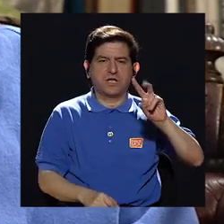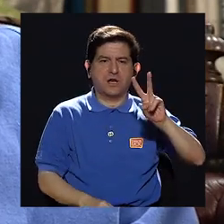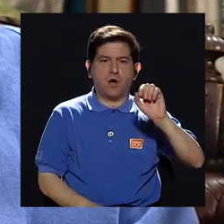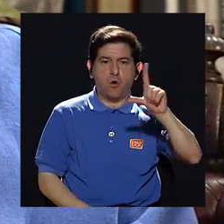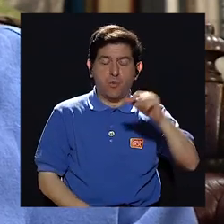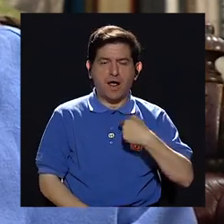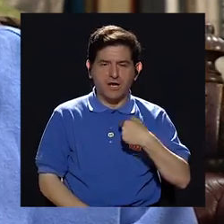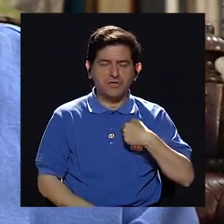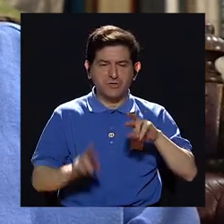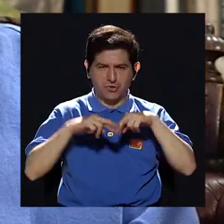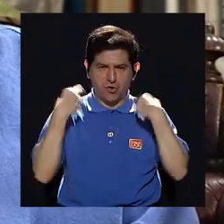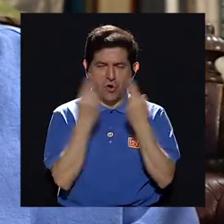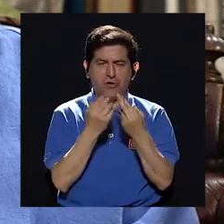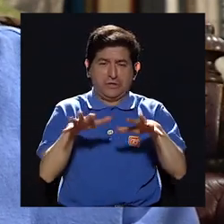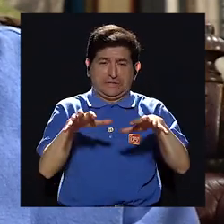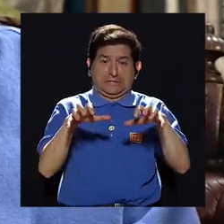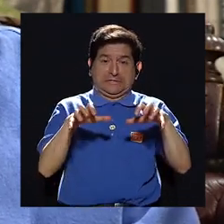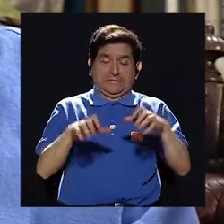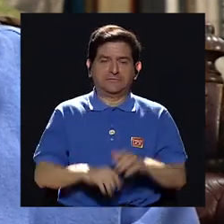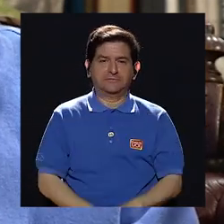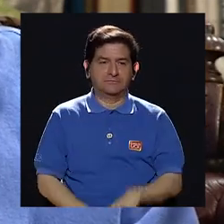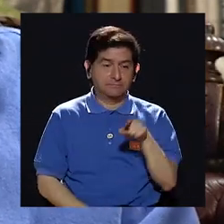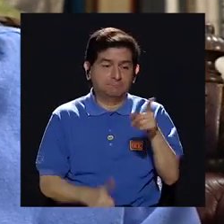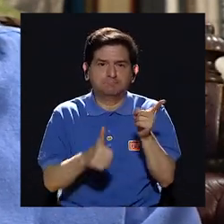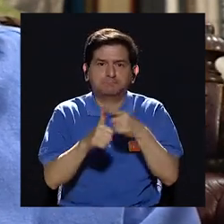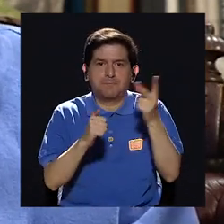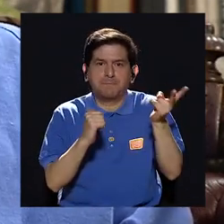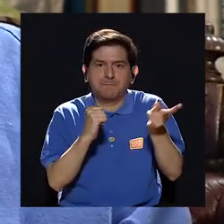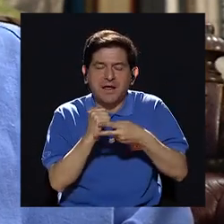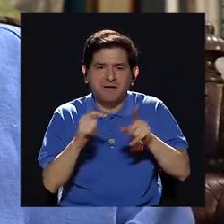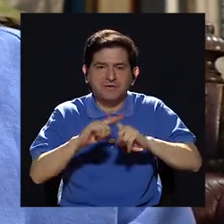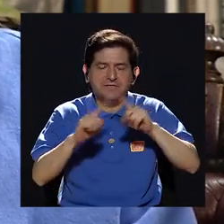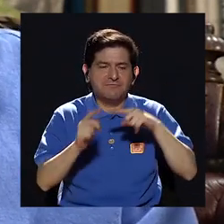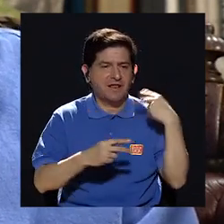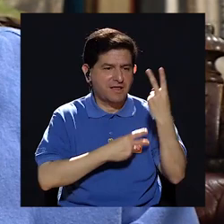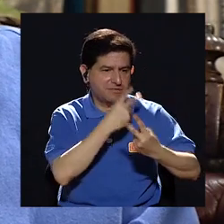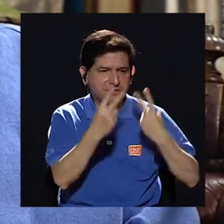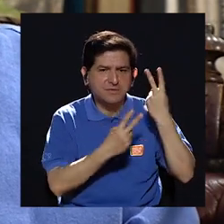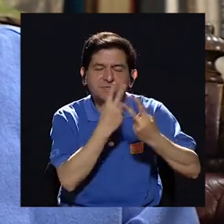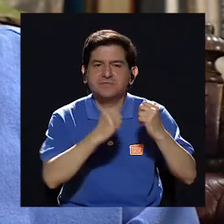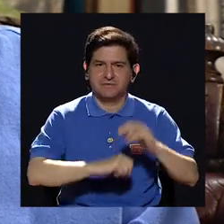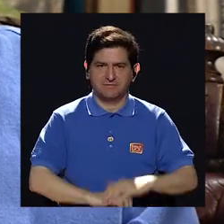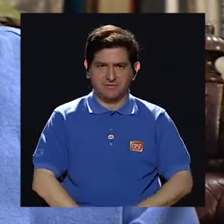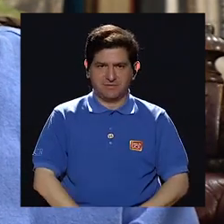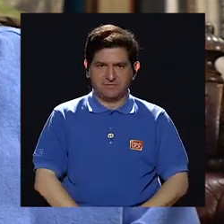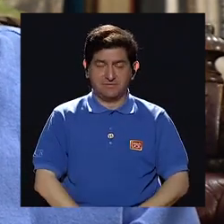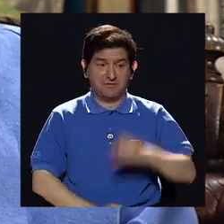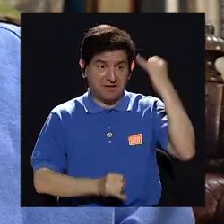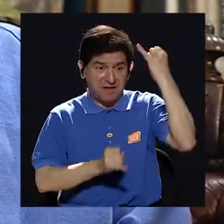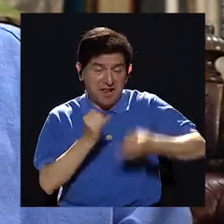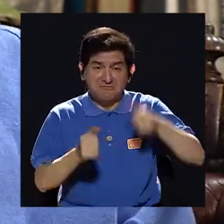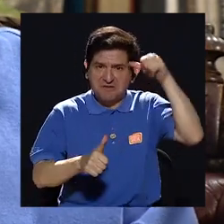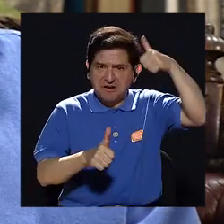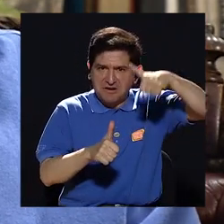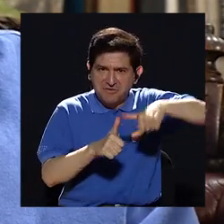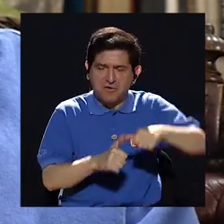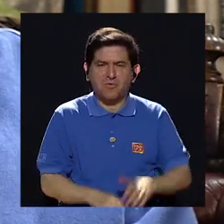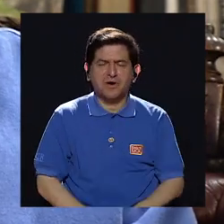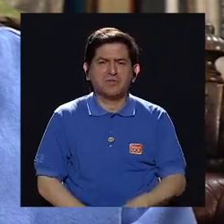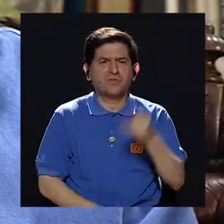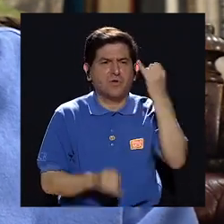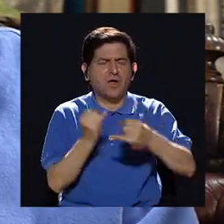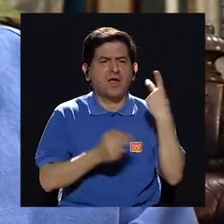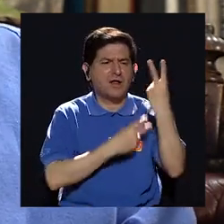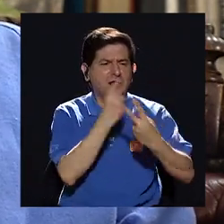una reunión muy tensa, porque la verdad es que esa fue la primera de muchas visitas. Y al final recuerdo que en la última